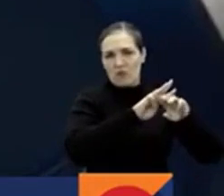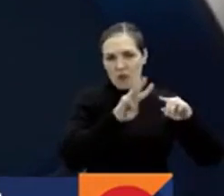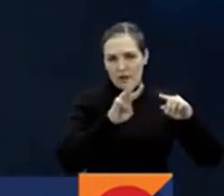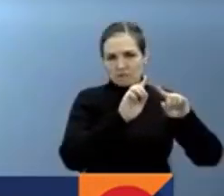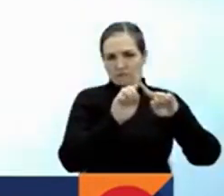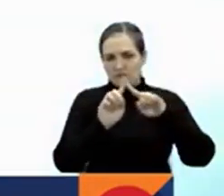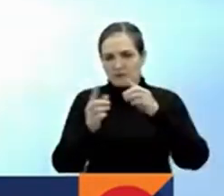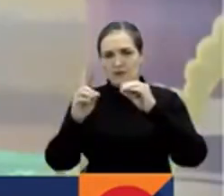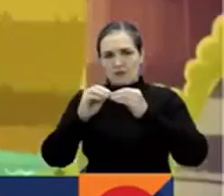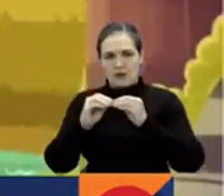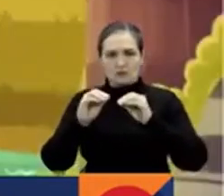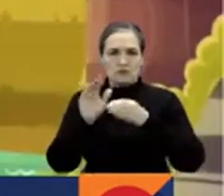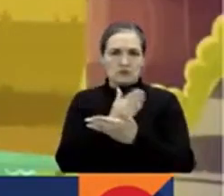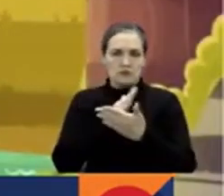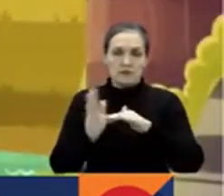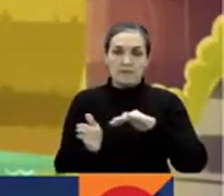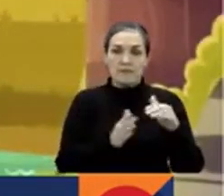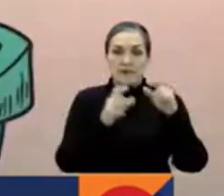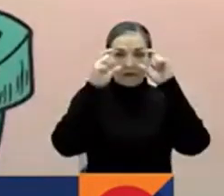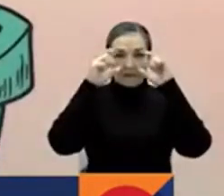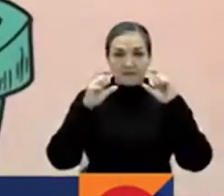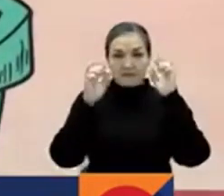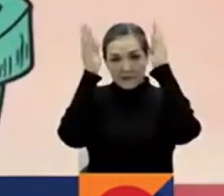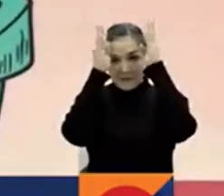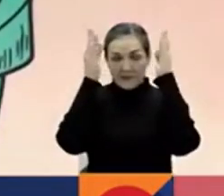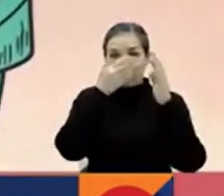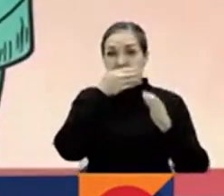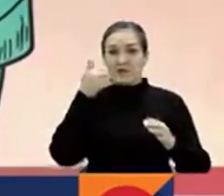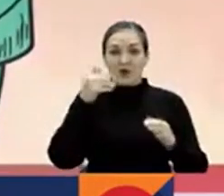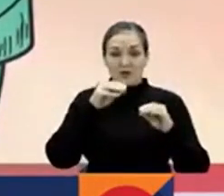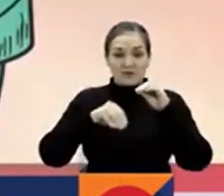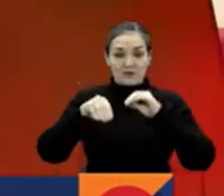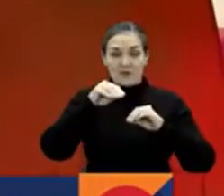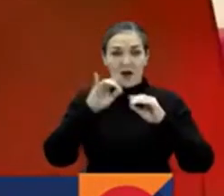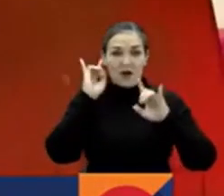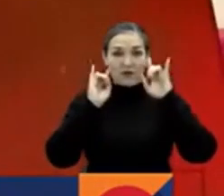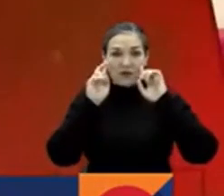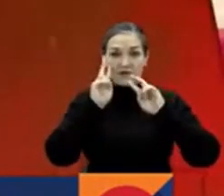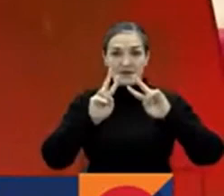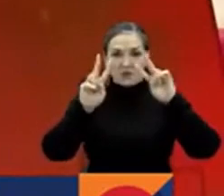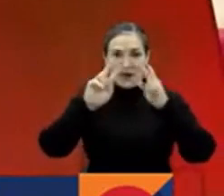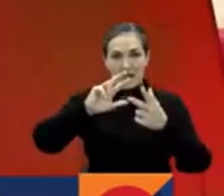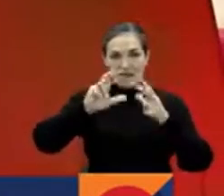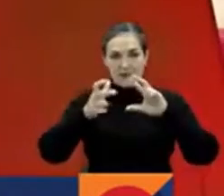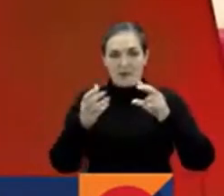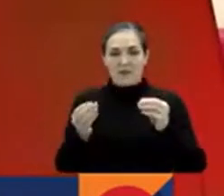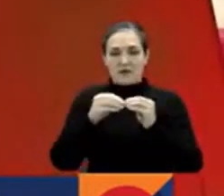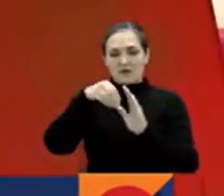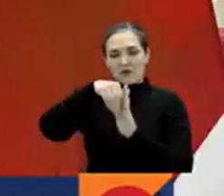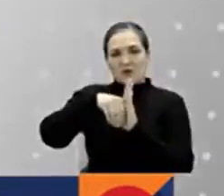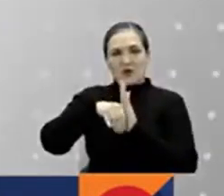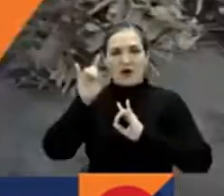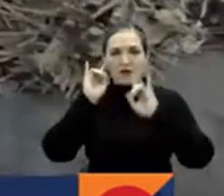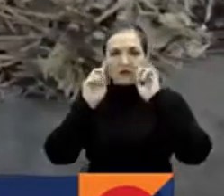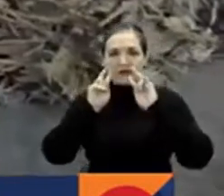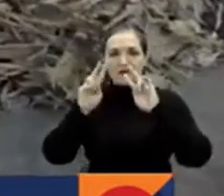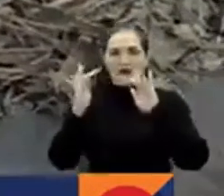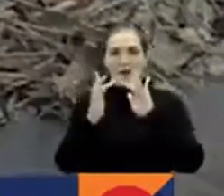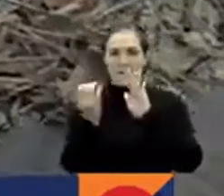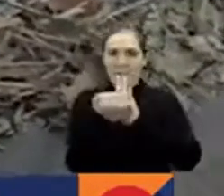Y el frailejón Ernesto Pérez trajo la estatuilla de Mejor Producción Audiovisual de Animación... ...y de Contenido Audiovisual de Marcas.